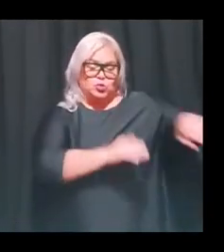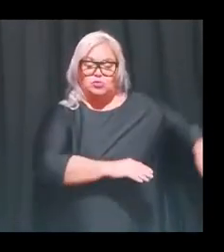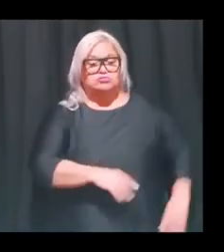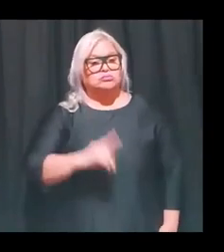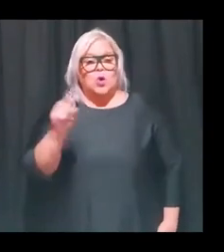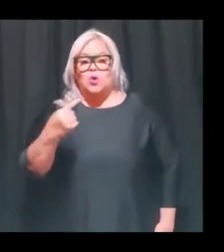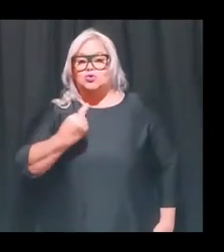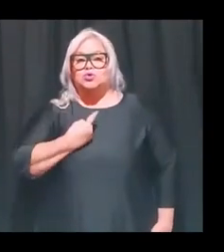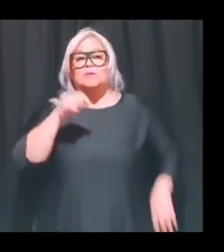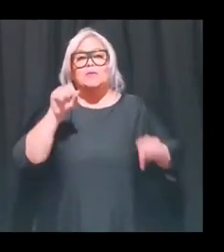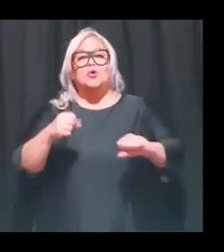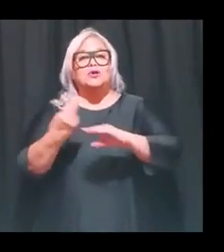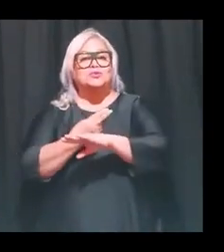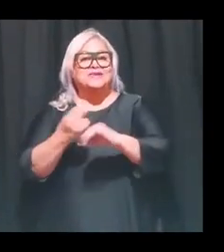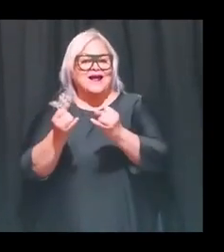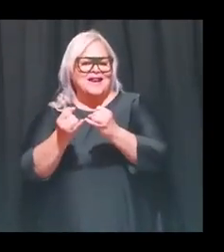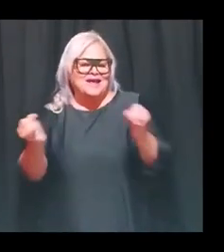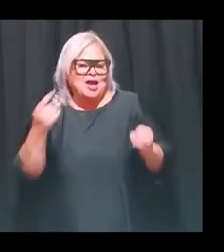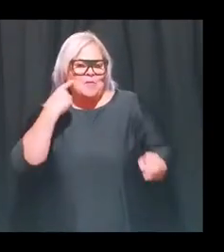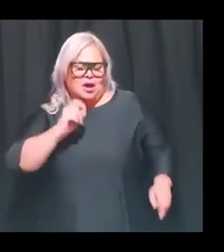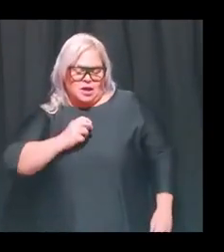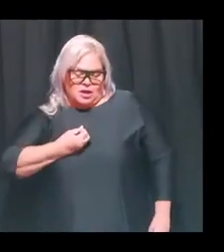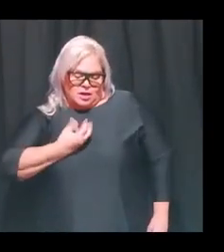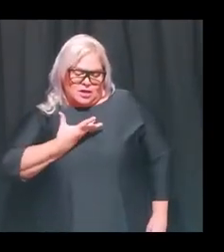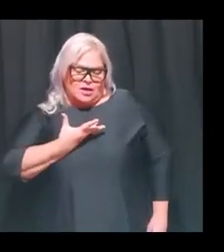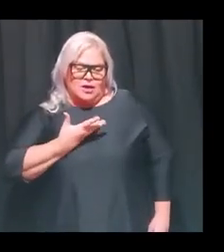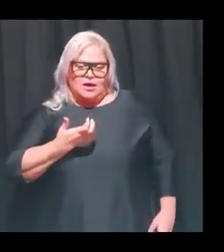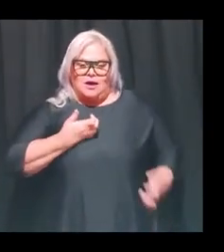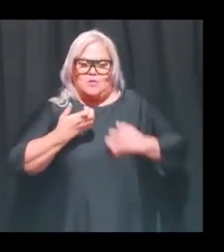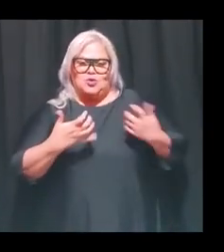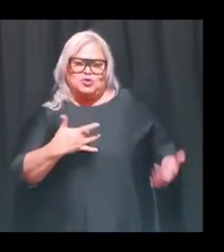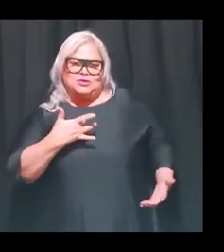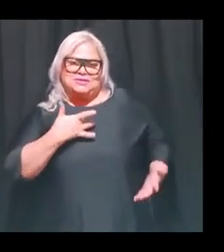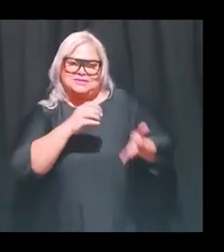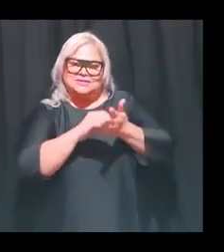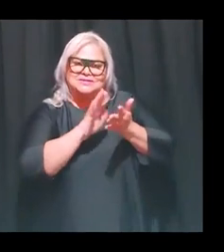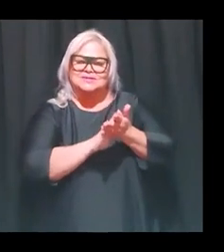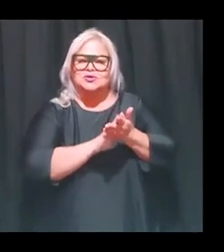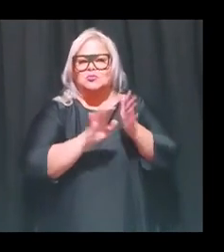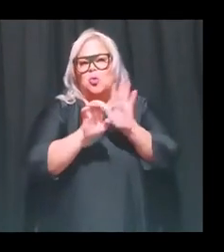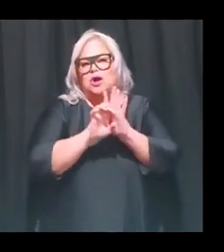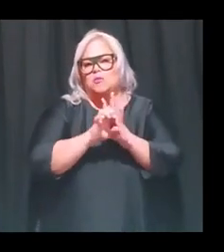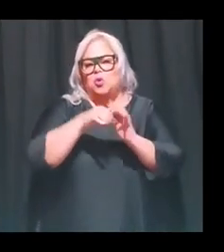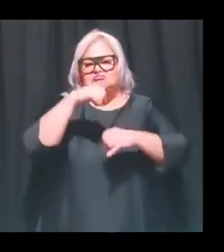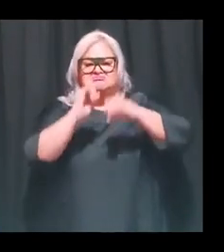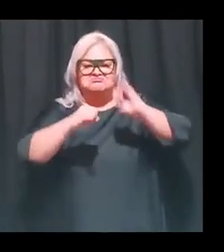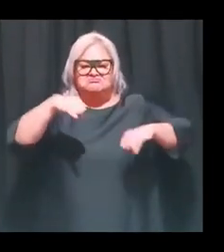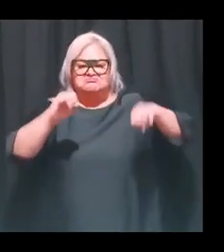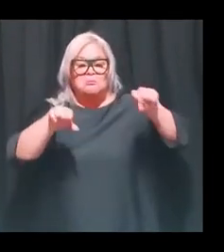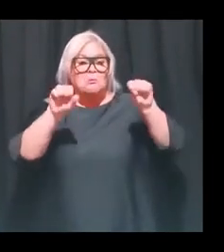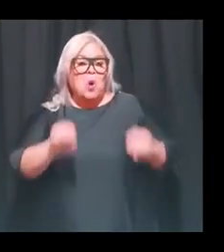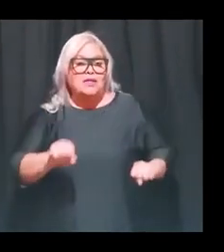utilizar las líneas para expresar sus emociones. Puede que la línea puede ser más curviada, puede ser más